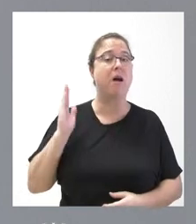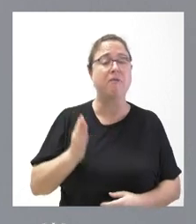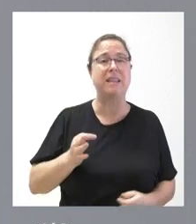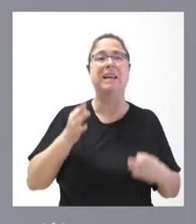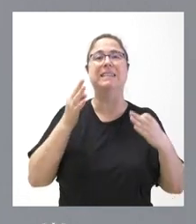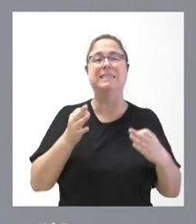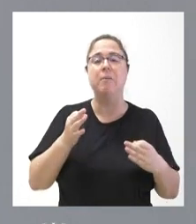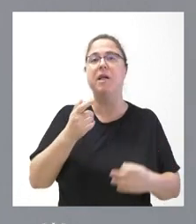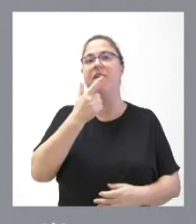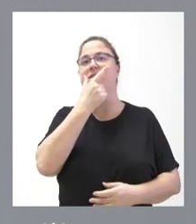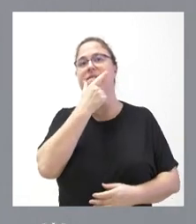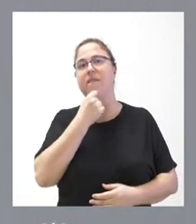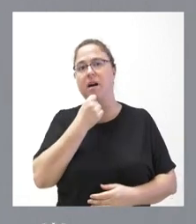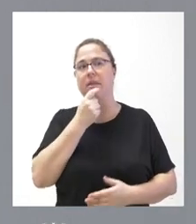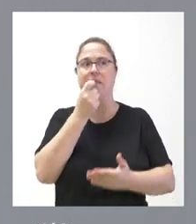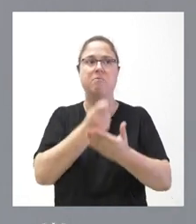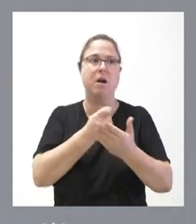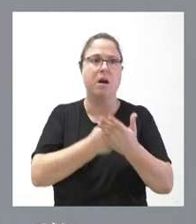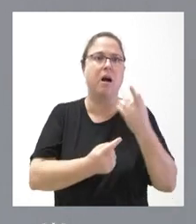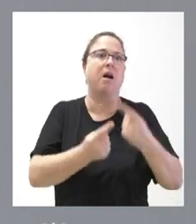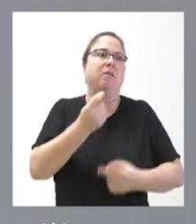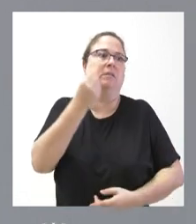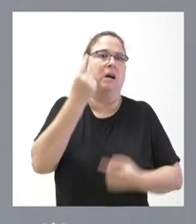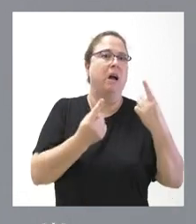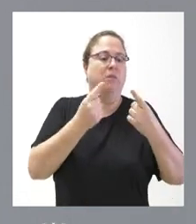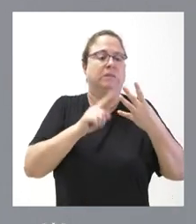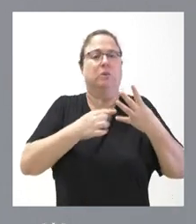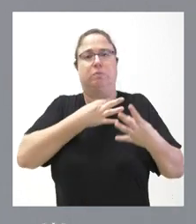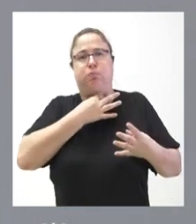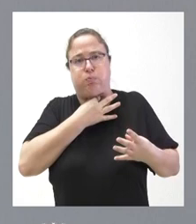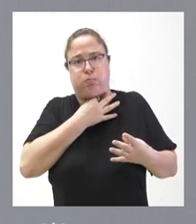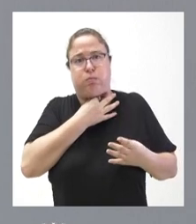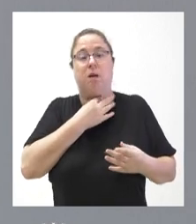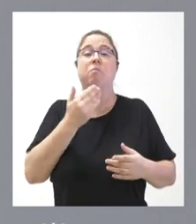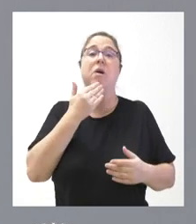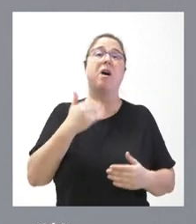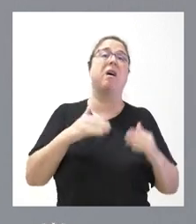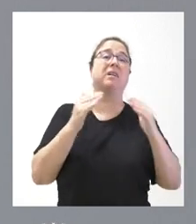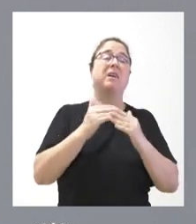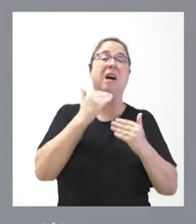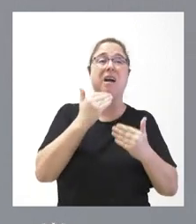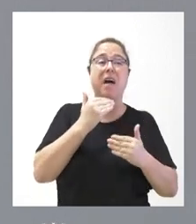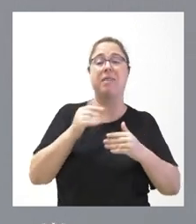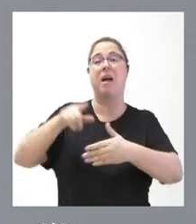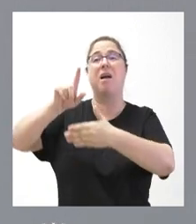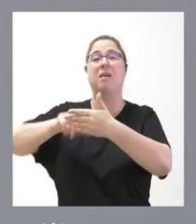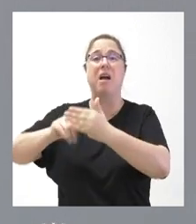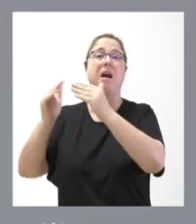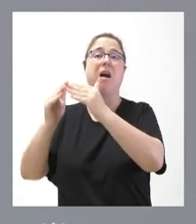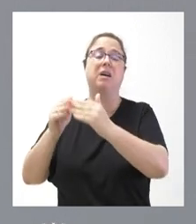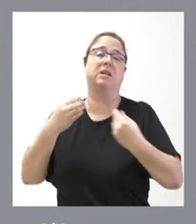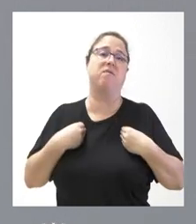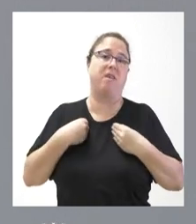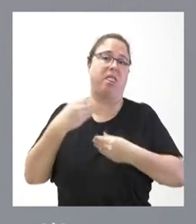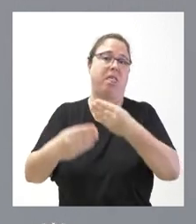facilidad para llegar a fin de mes. Algunas de ellas son personas de bajos ingresos que cuentan con sus ingresos para su vida diaria y para llegar a